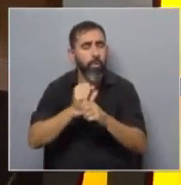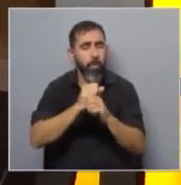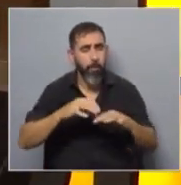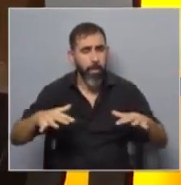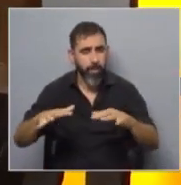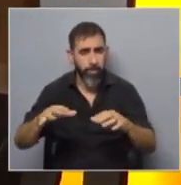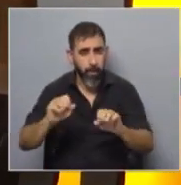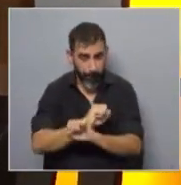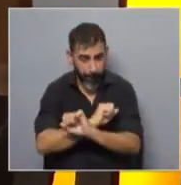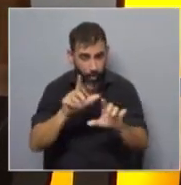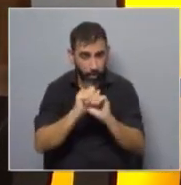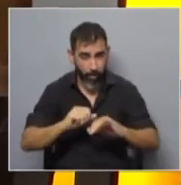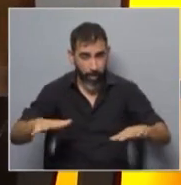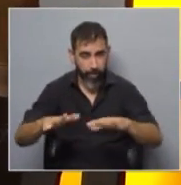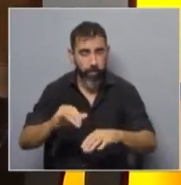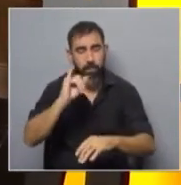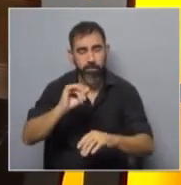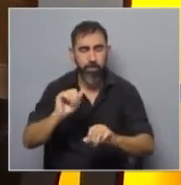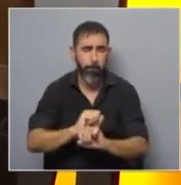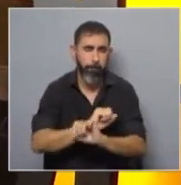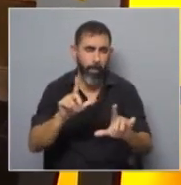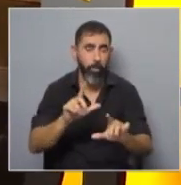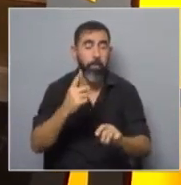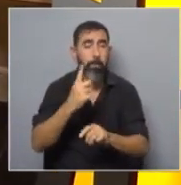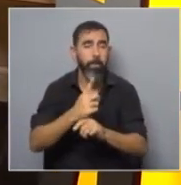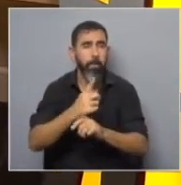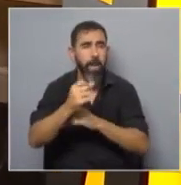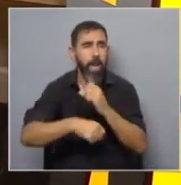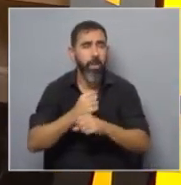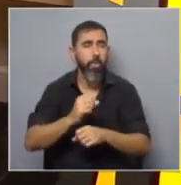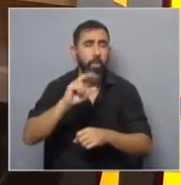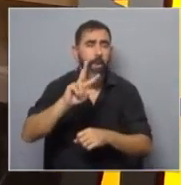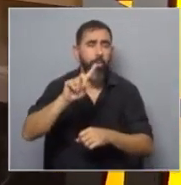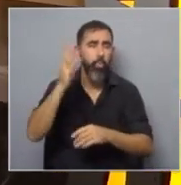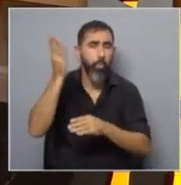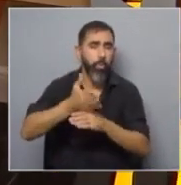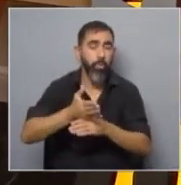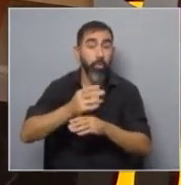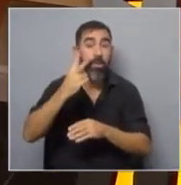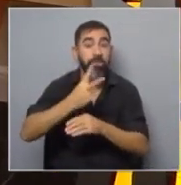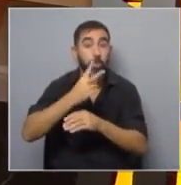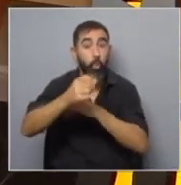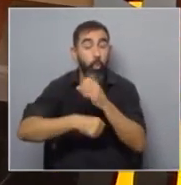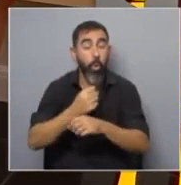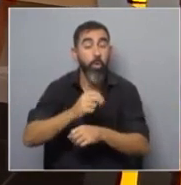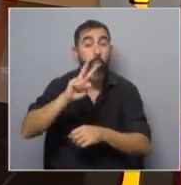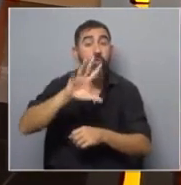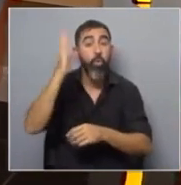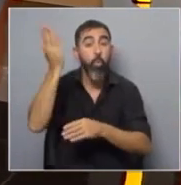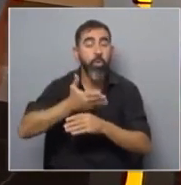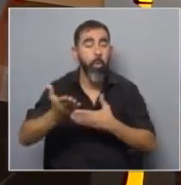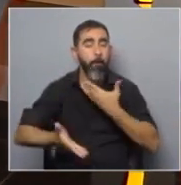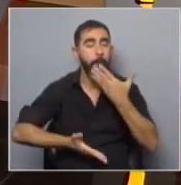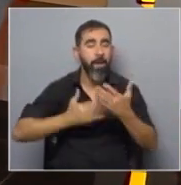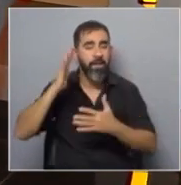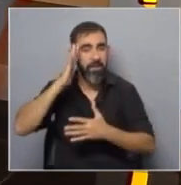la pandemia? Sí, sí, sí. Nosotros en el primer año era 21.algo malestar y en el segundo año era 25.algo así. O sea, en el